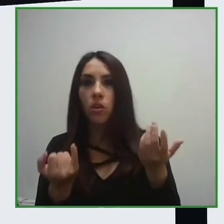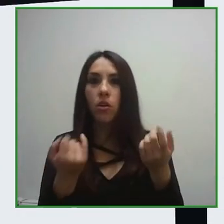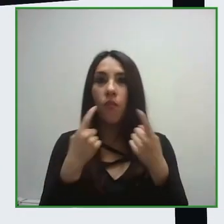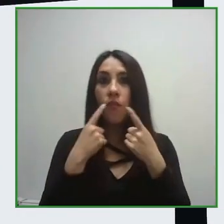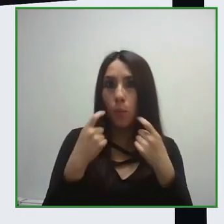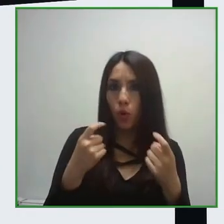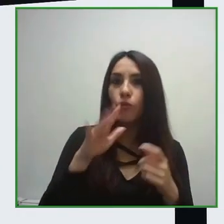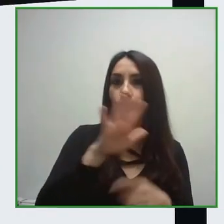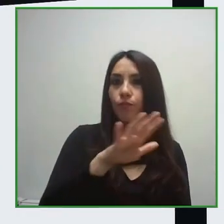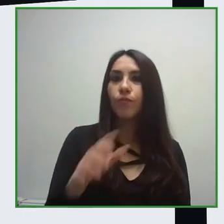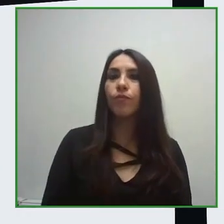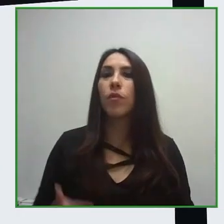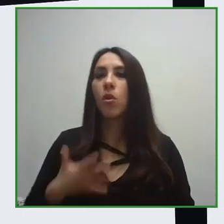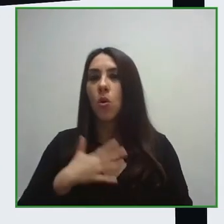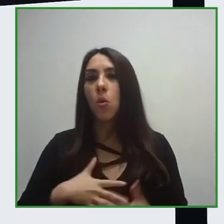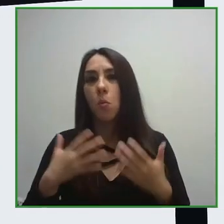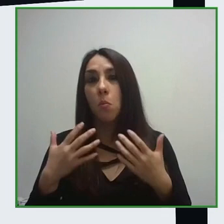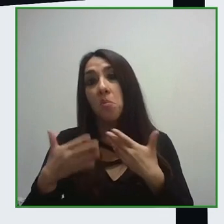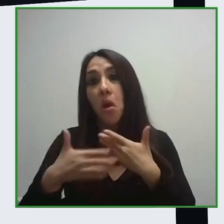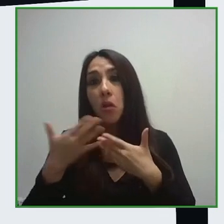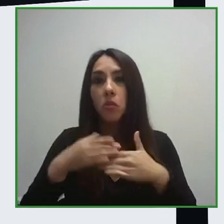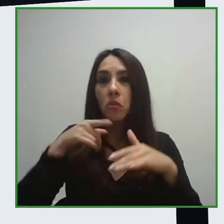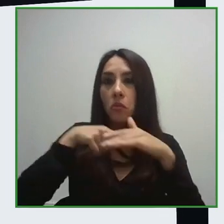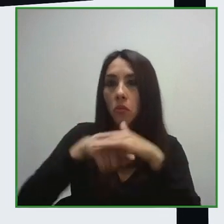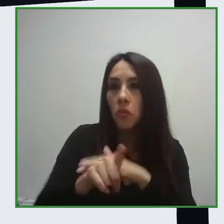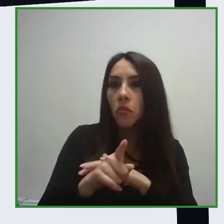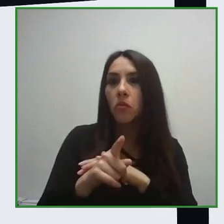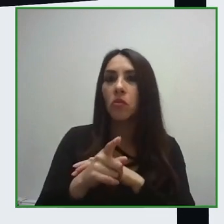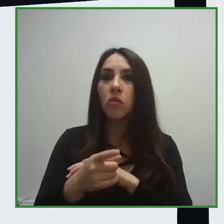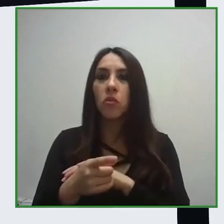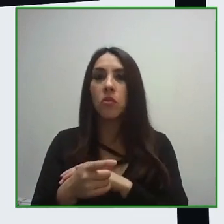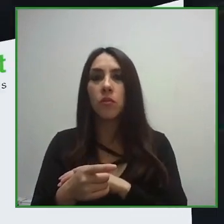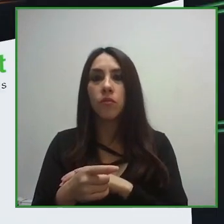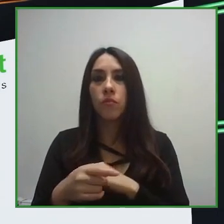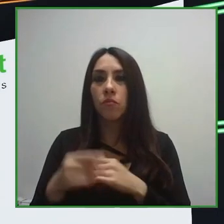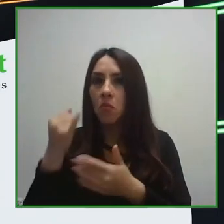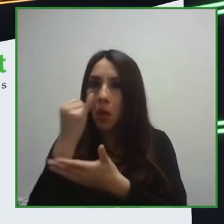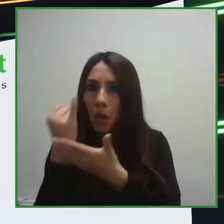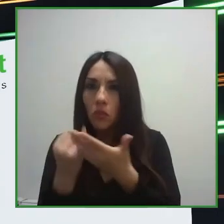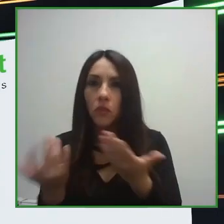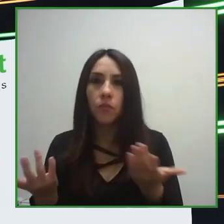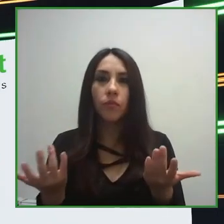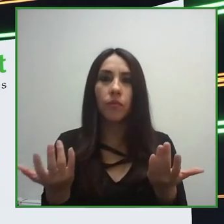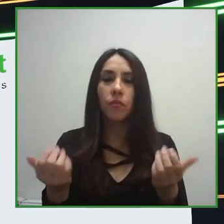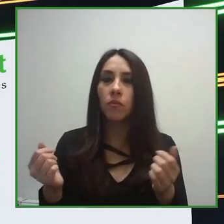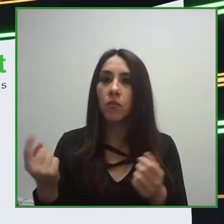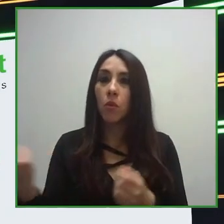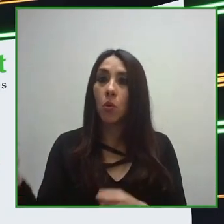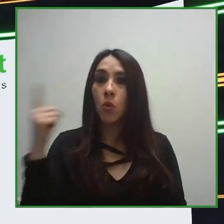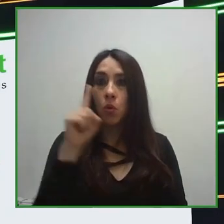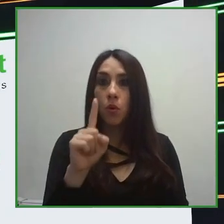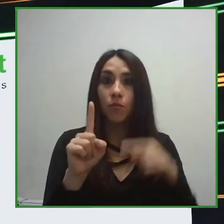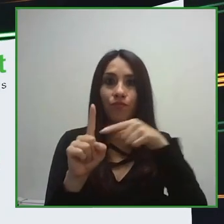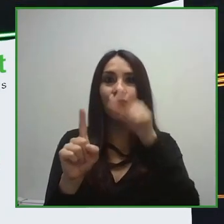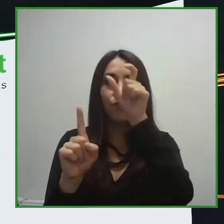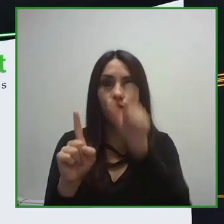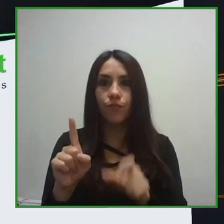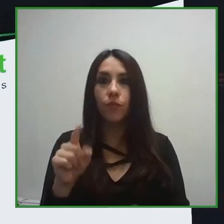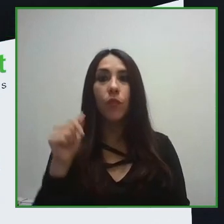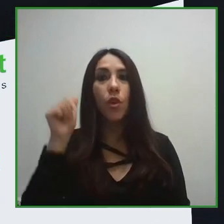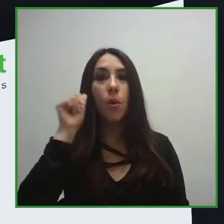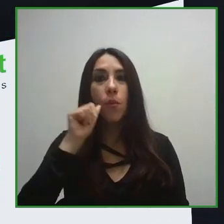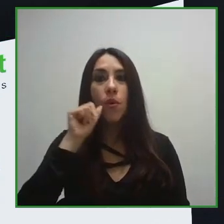Junto a Sonia, nos acompañarán Claudia Berneck, fundadora de Escola de Genchi, una ONG brasileña, que en esta oportunidad nos